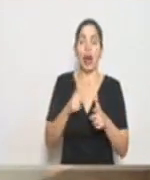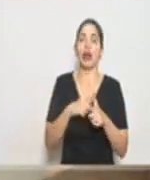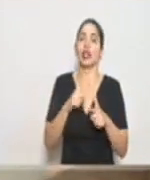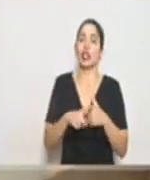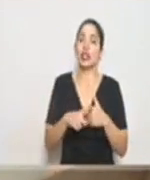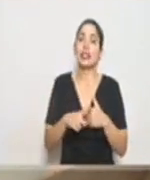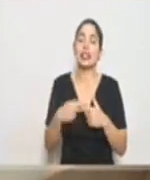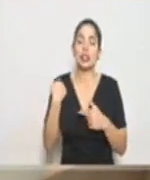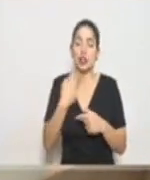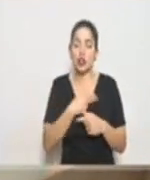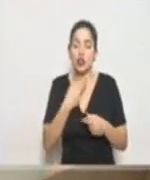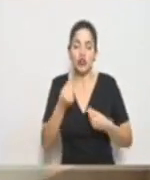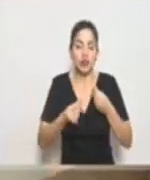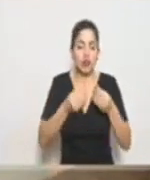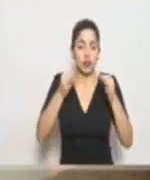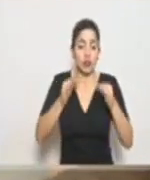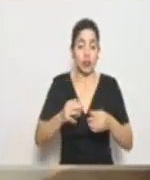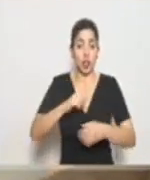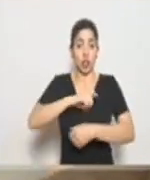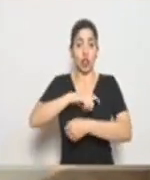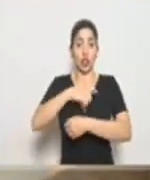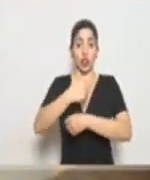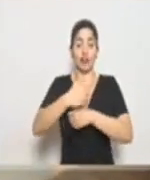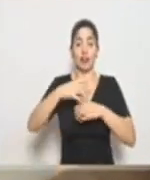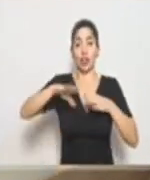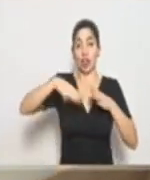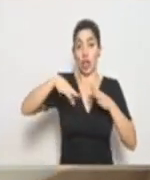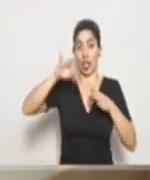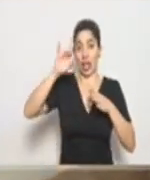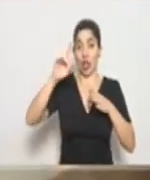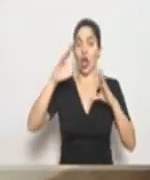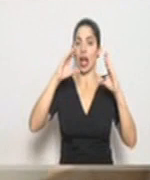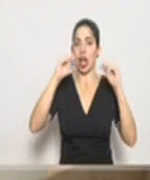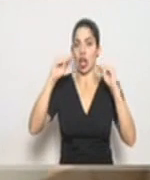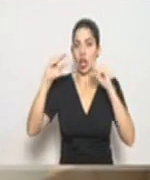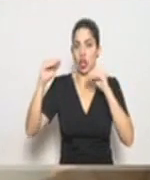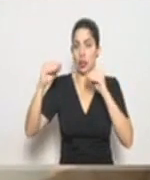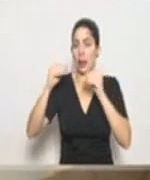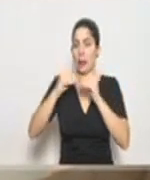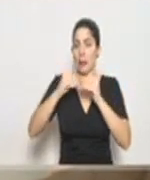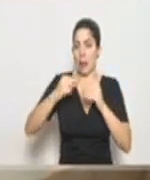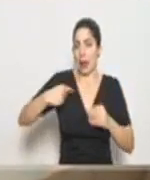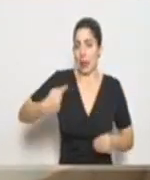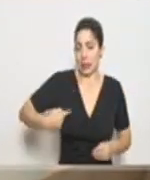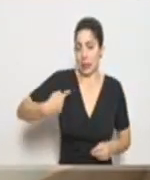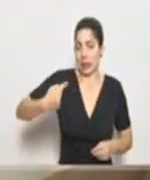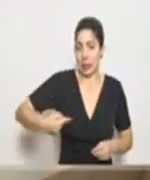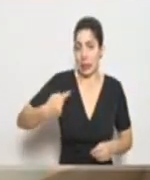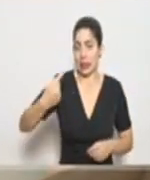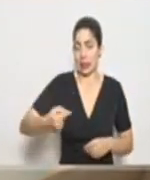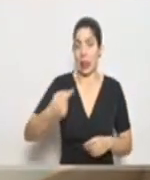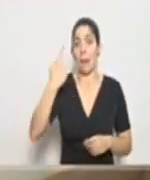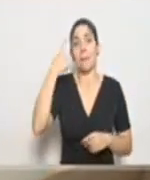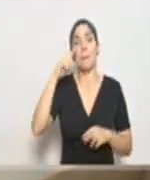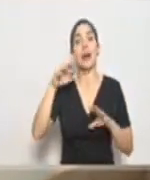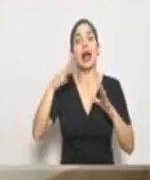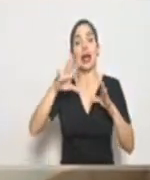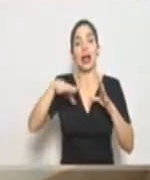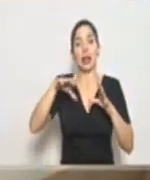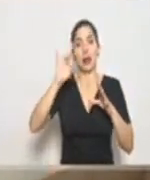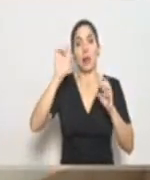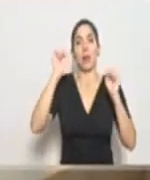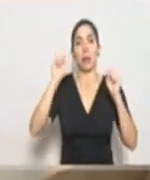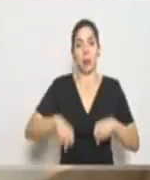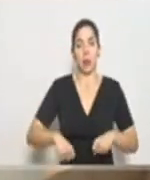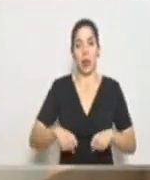gestionado es que los sorteos se van a hacer por la noche, muy seguidos, uno de otro, para que el tema del sorteo se